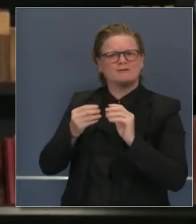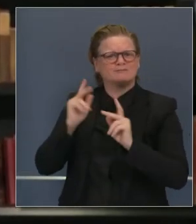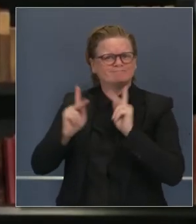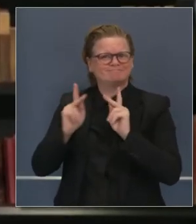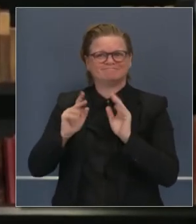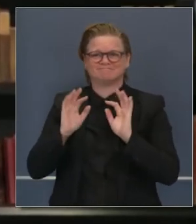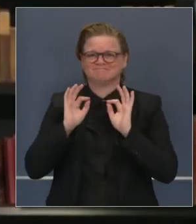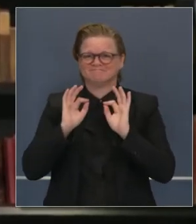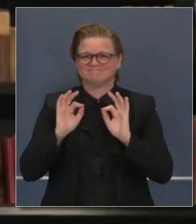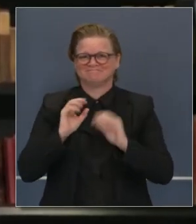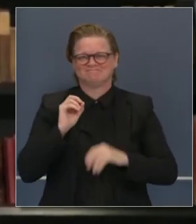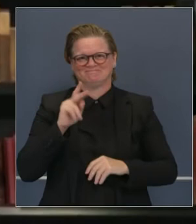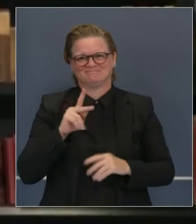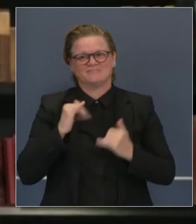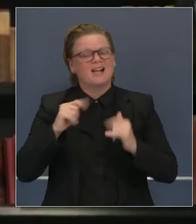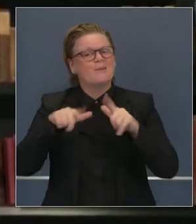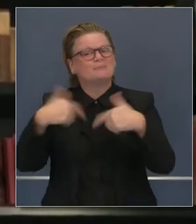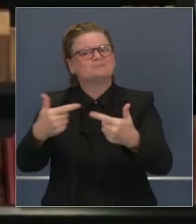hoy.